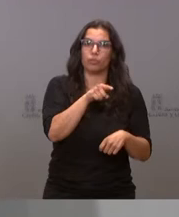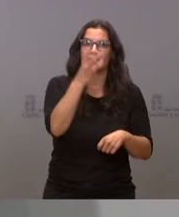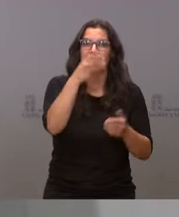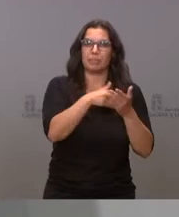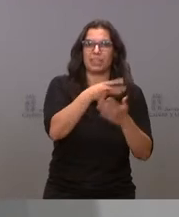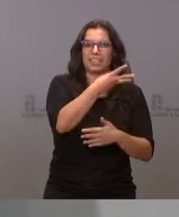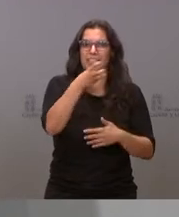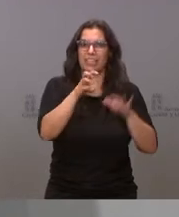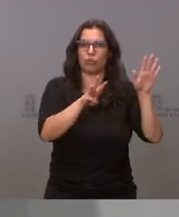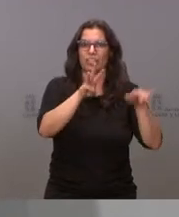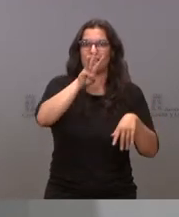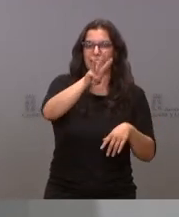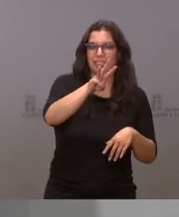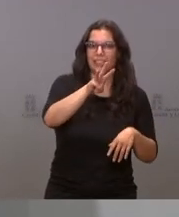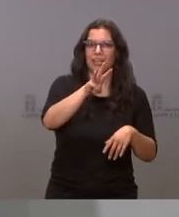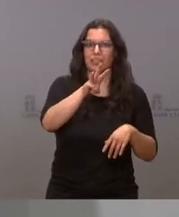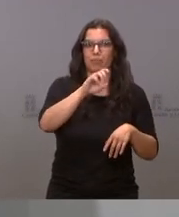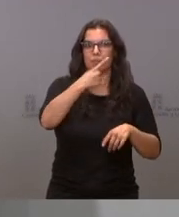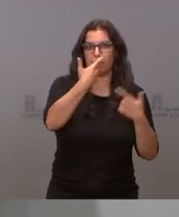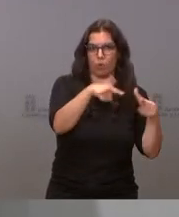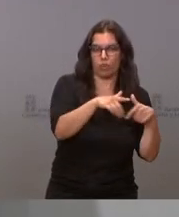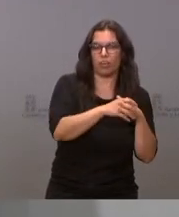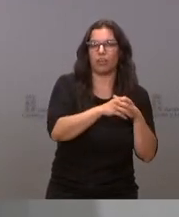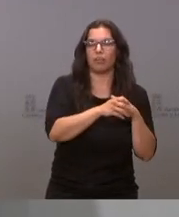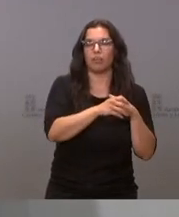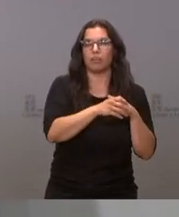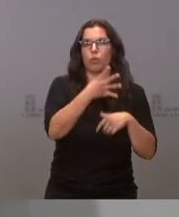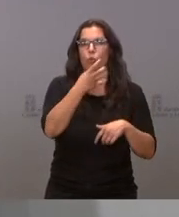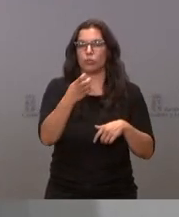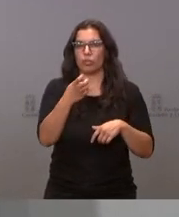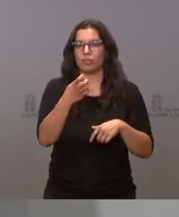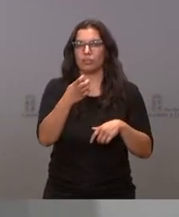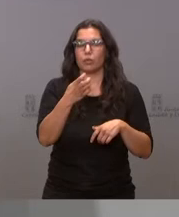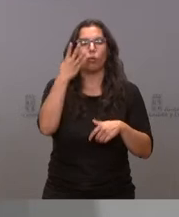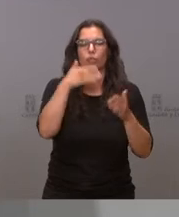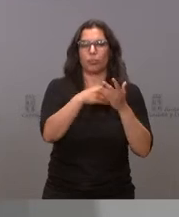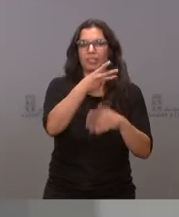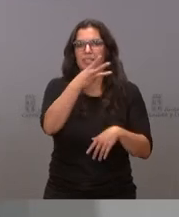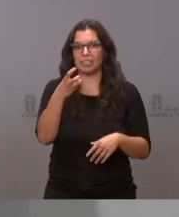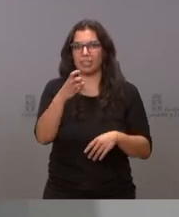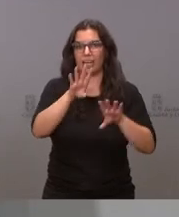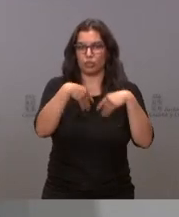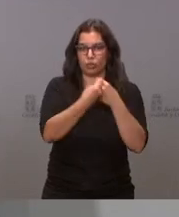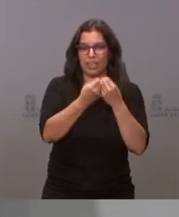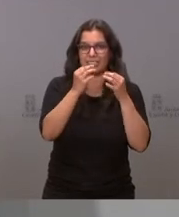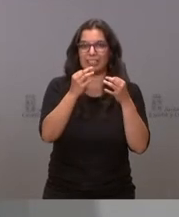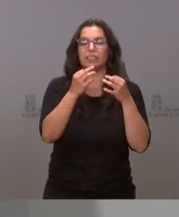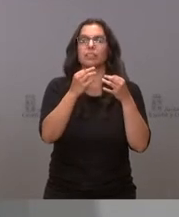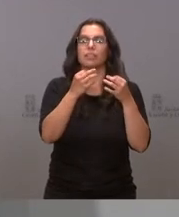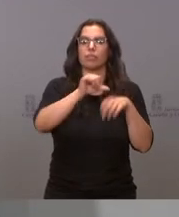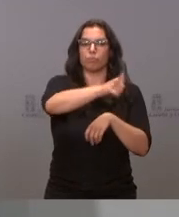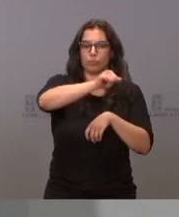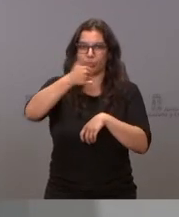.383 del primer bloque, hay 4.300 en total concedidas